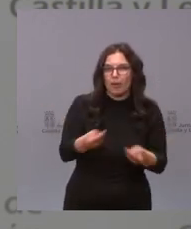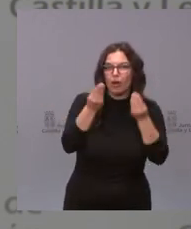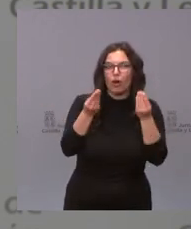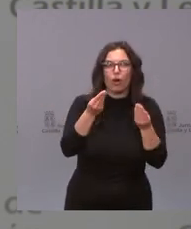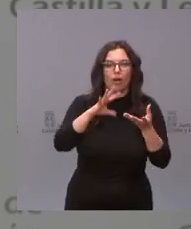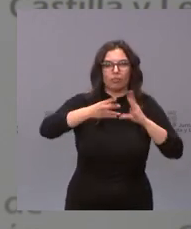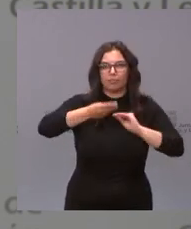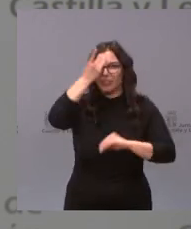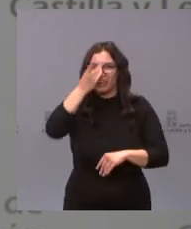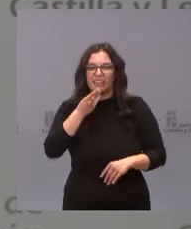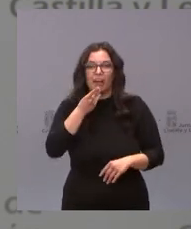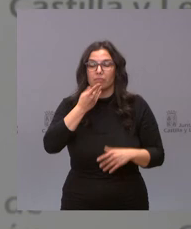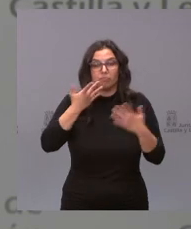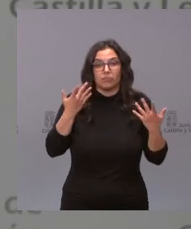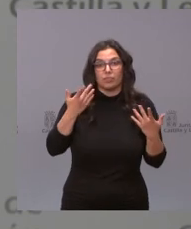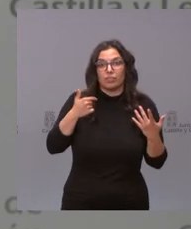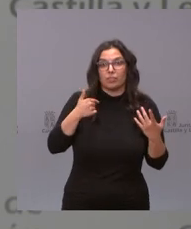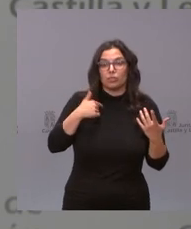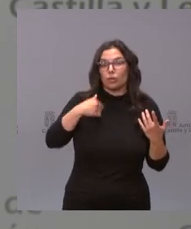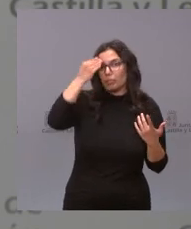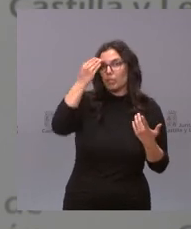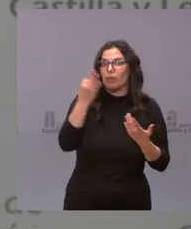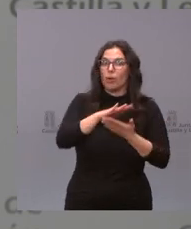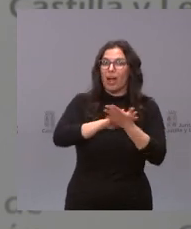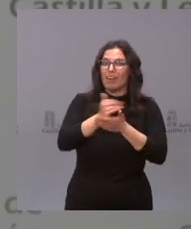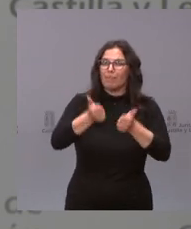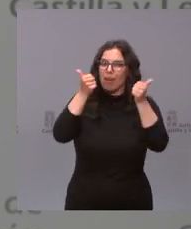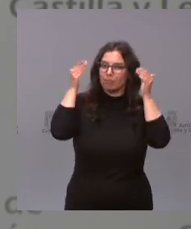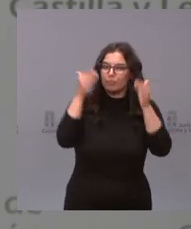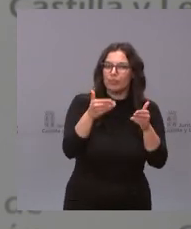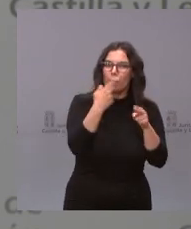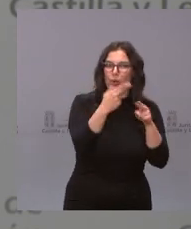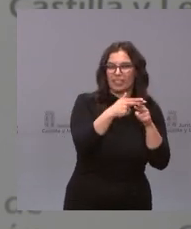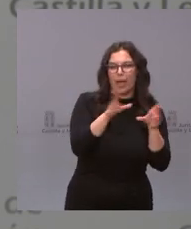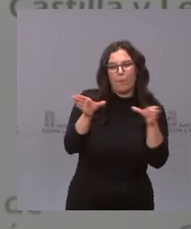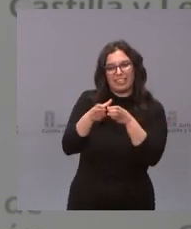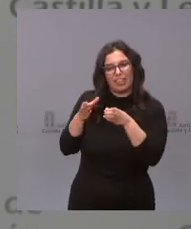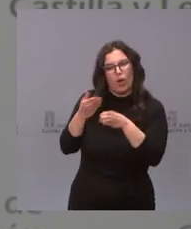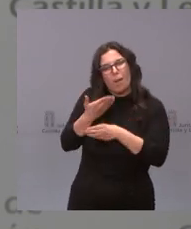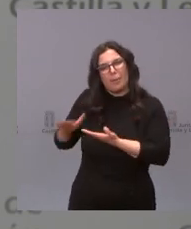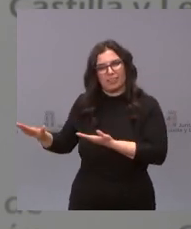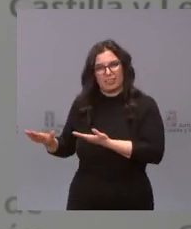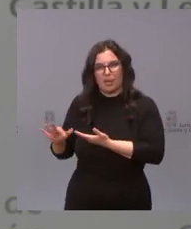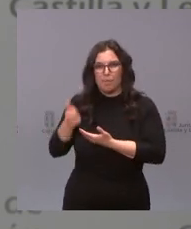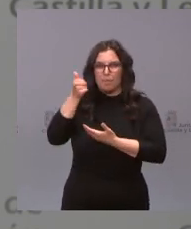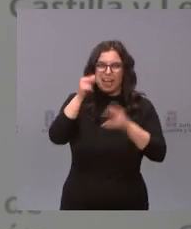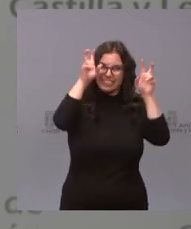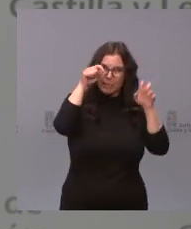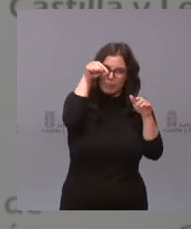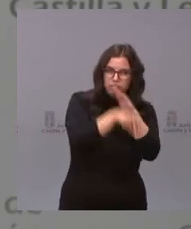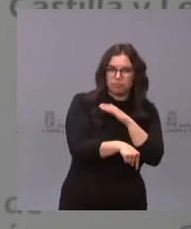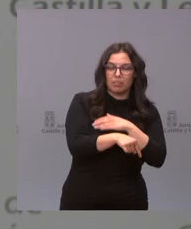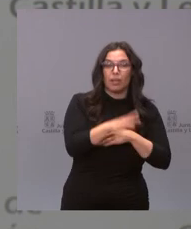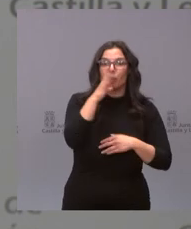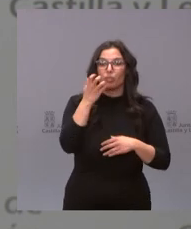digitalización yo creo que deberíamos hablar más de políticas y menos de partidos porque al final uno cuando se lee los